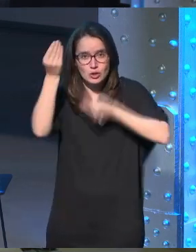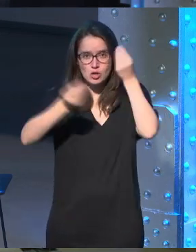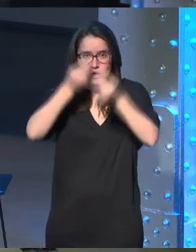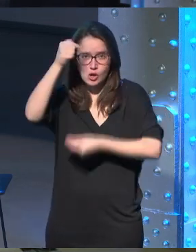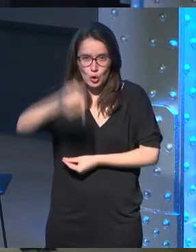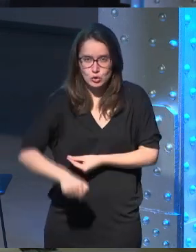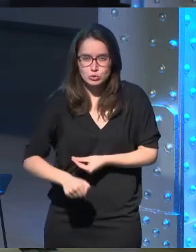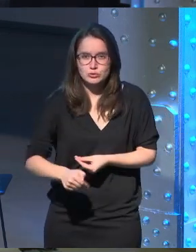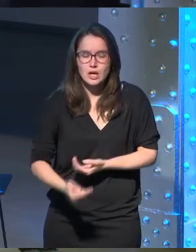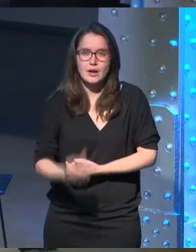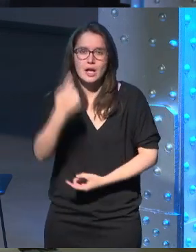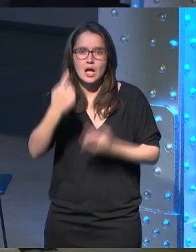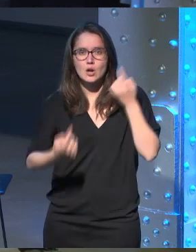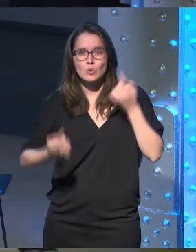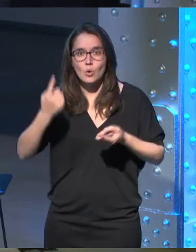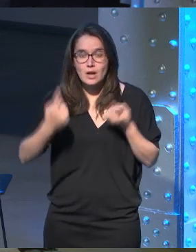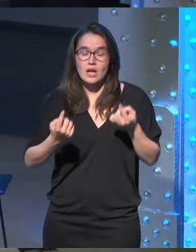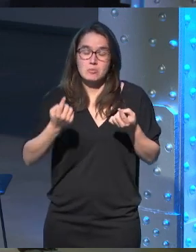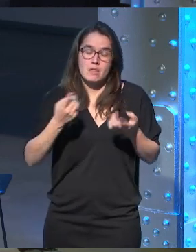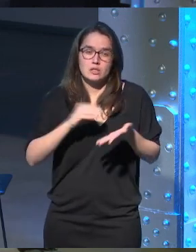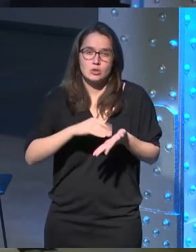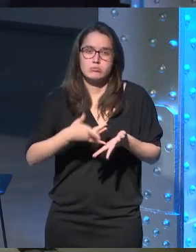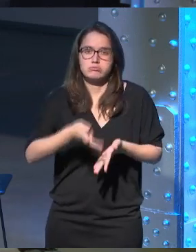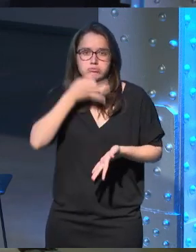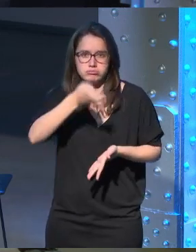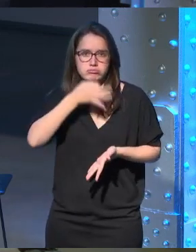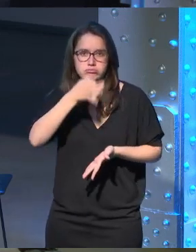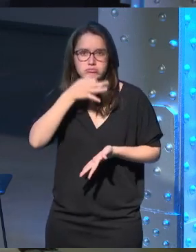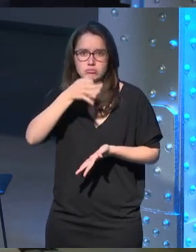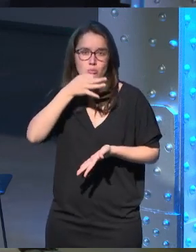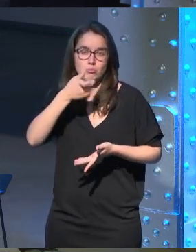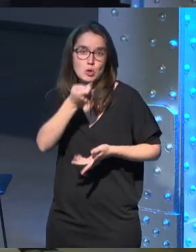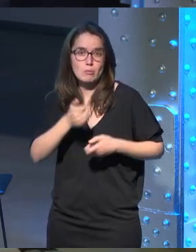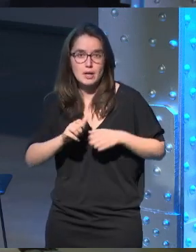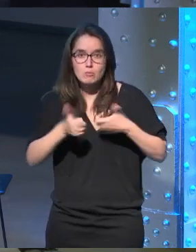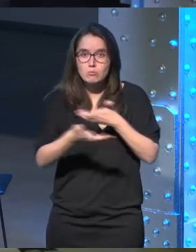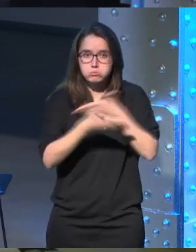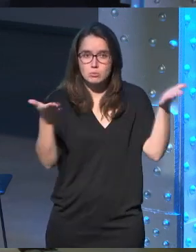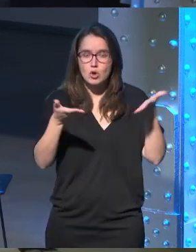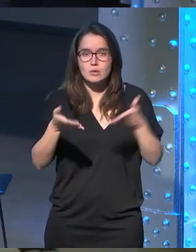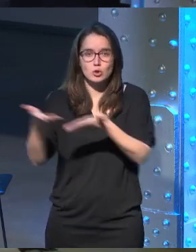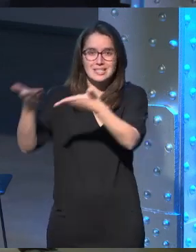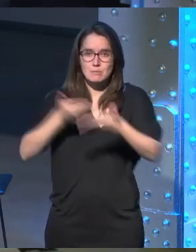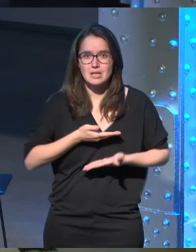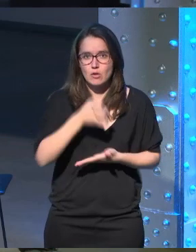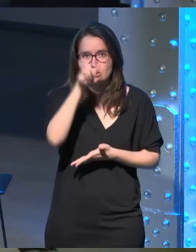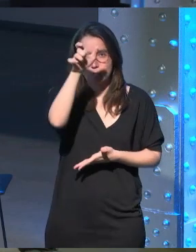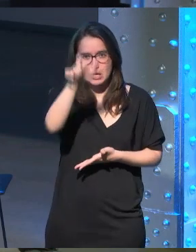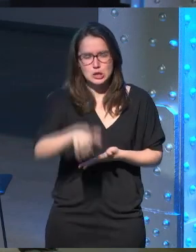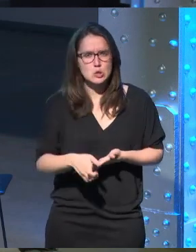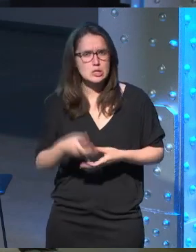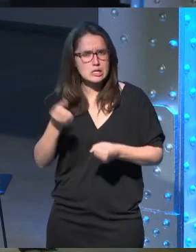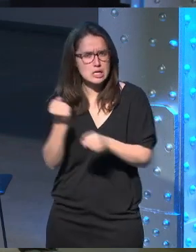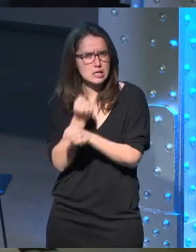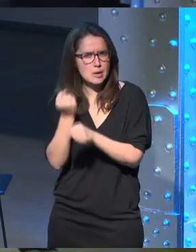que en algunas ocasiones he cogido ya la palabra para hacer un poco la introducción pues hemos invitado a alguien que lleva mucho